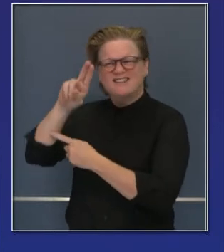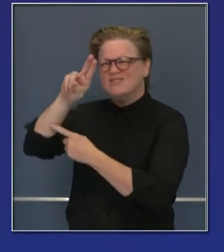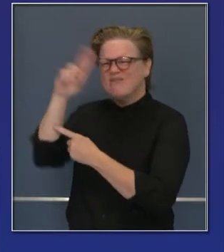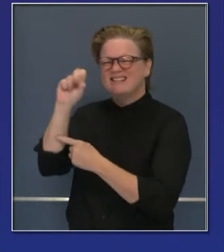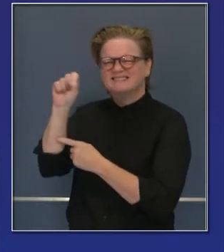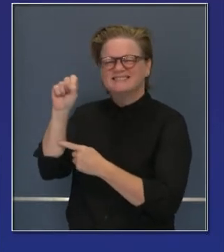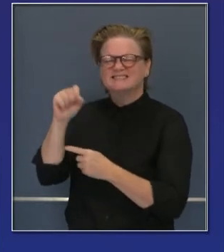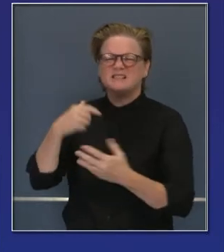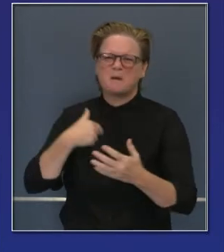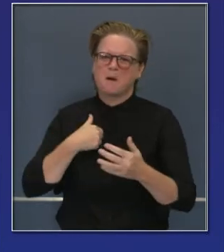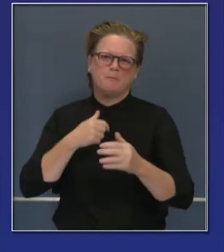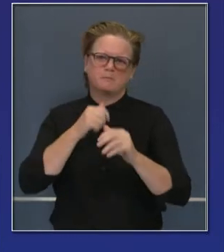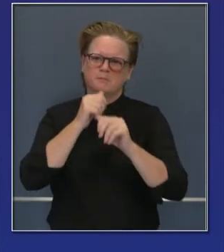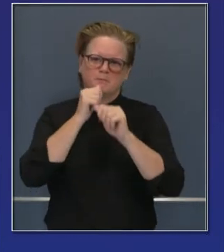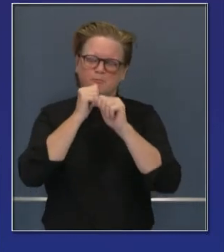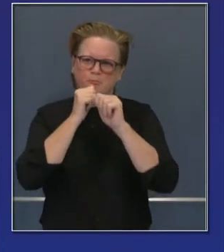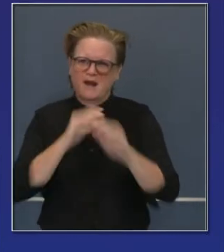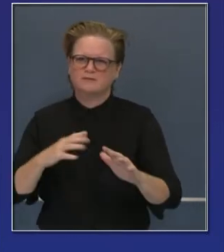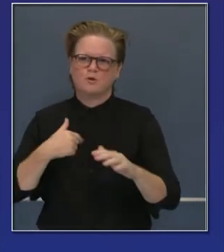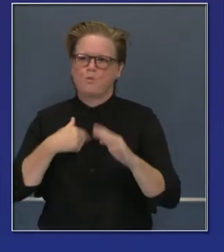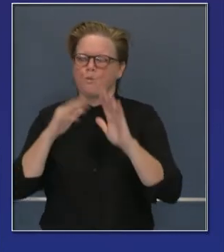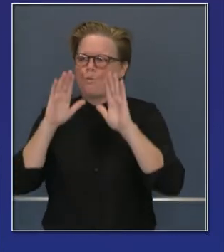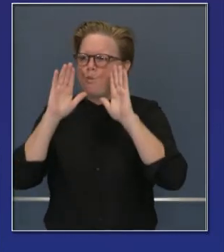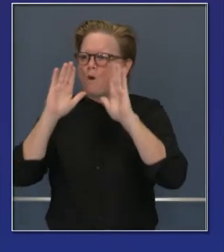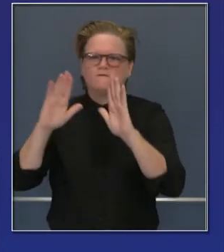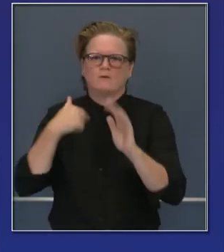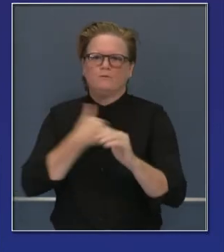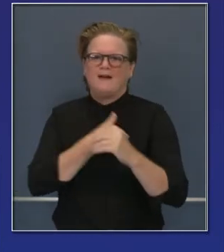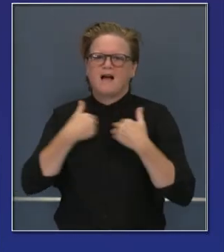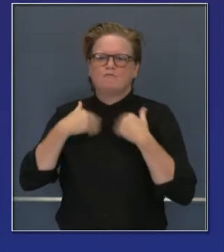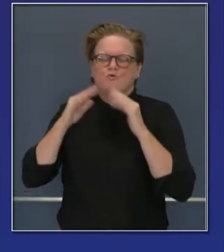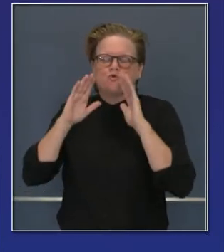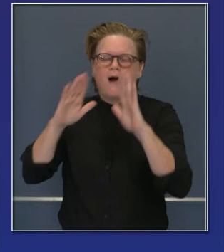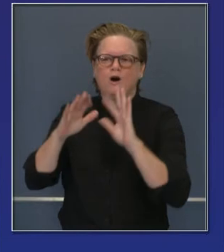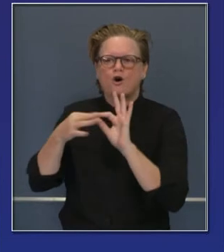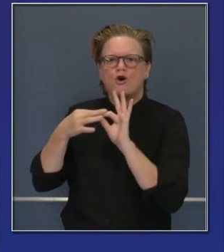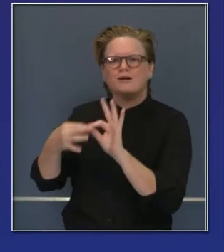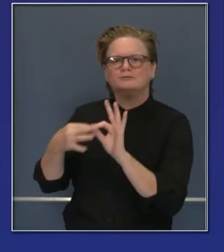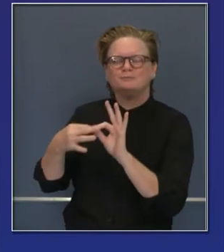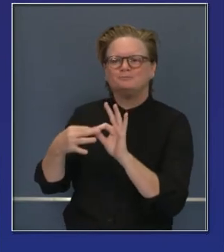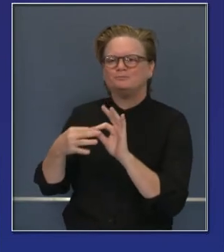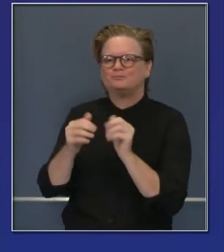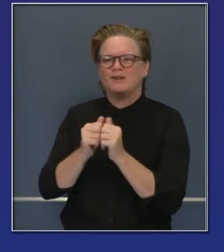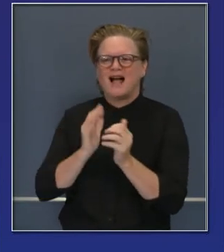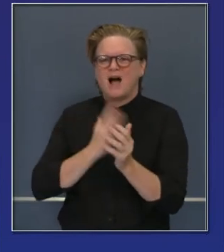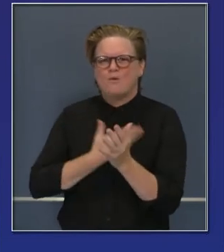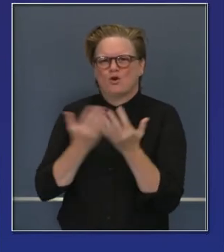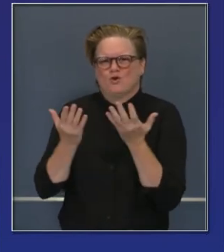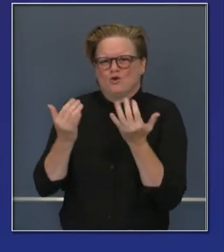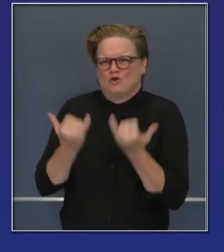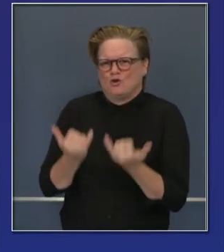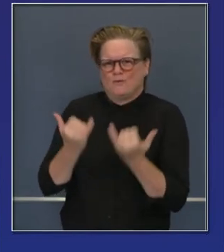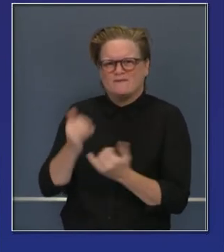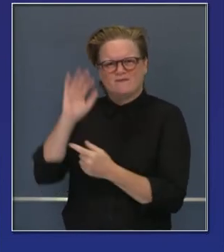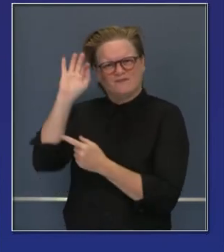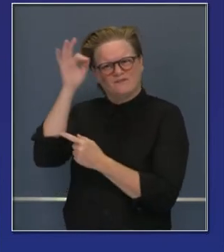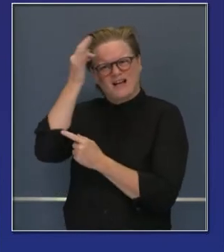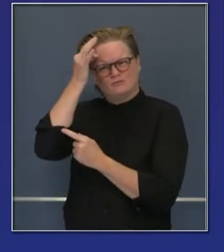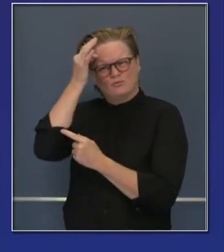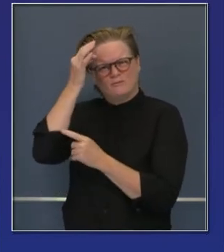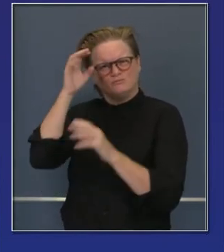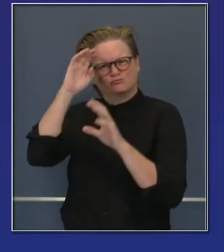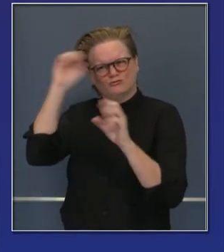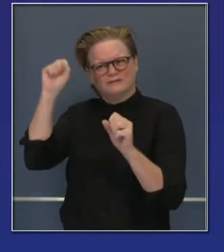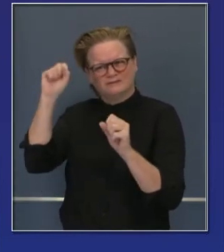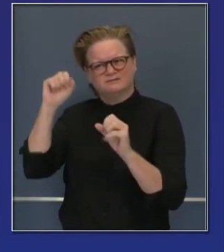Así que, estamos benditos de tener una relación estrecha con la administración presidencial actual en relación a esta estrategia de vacunas